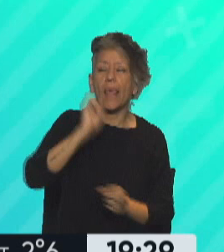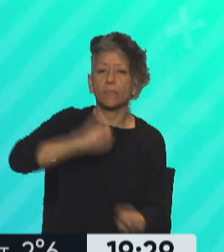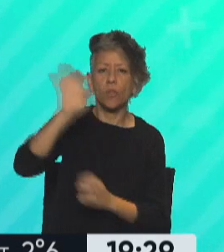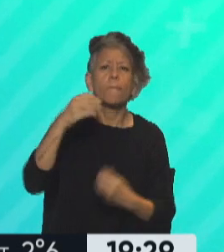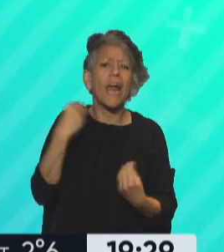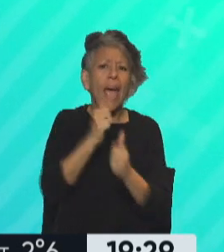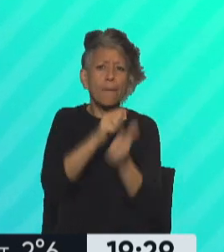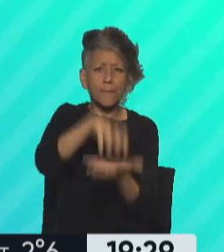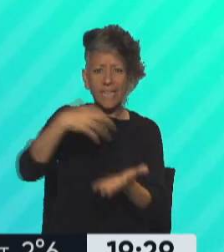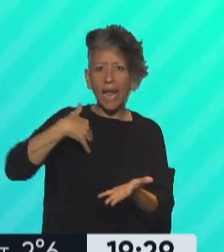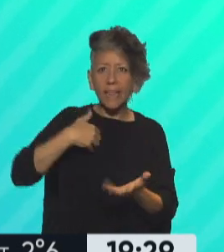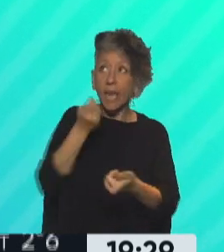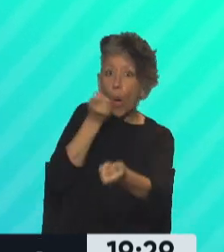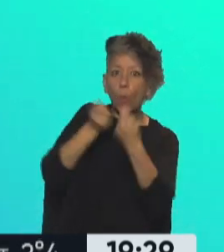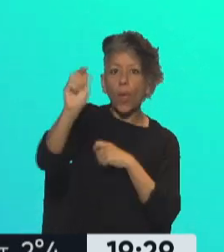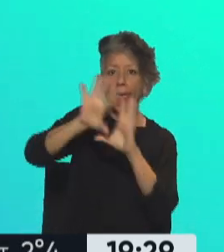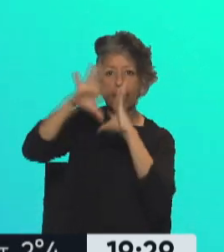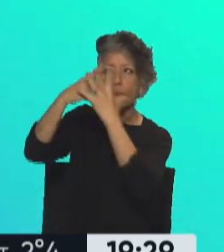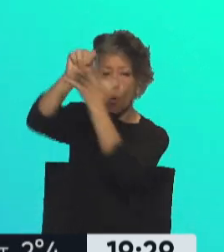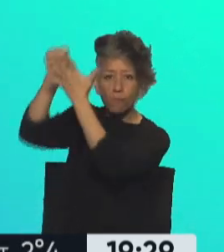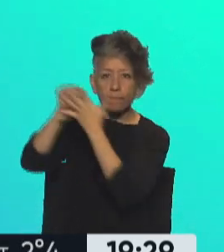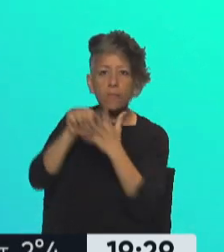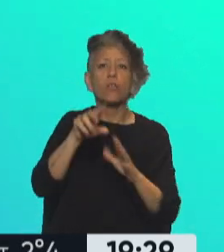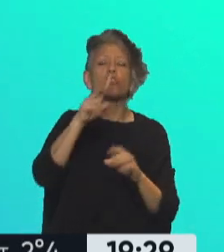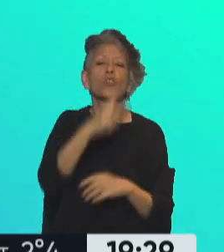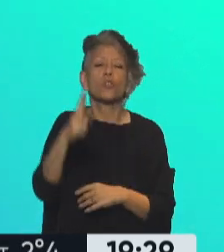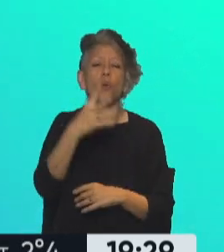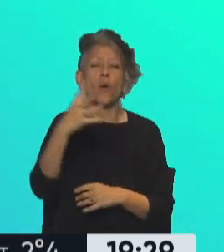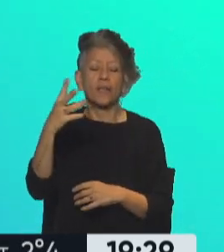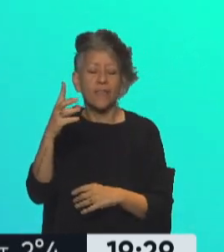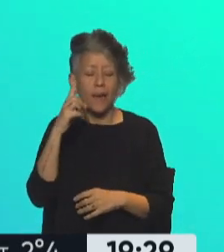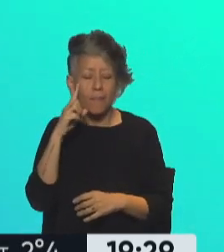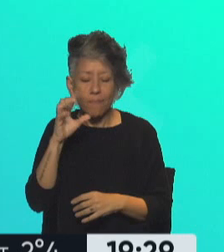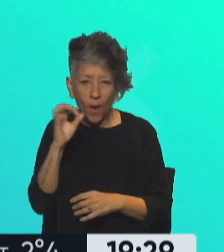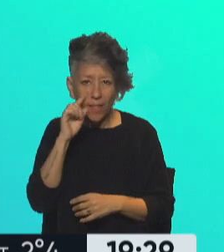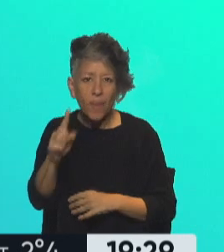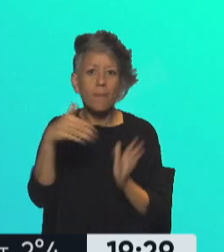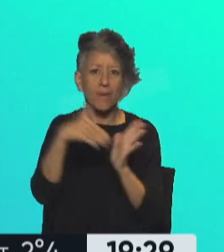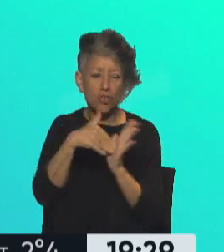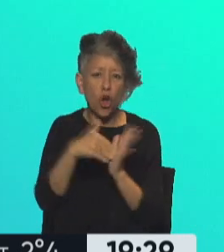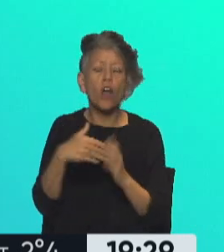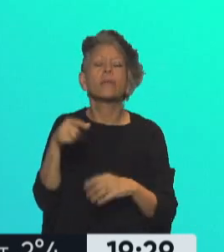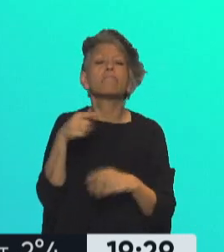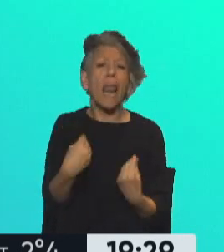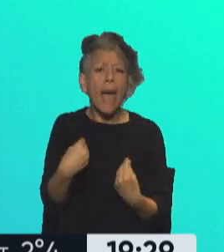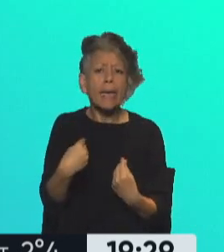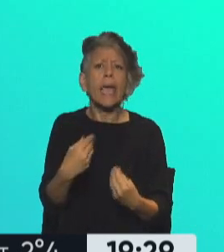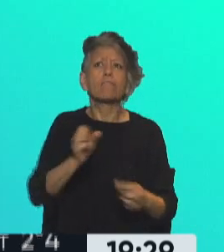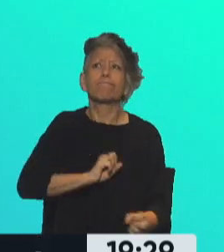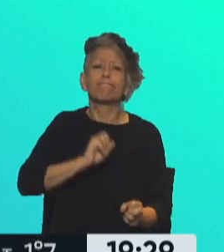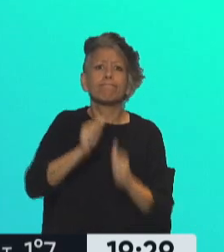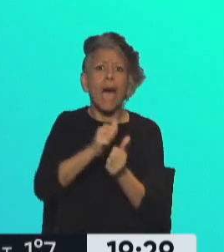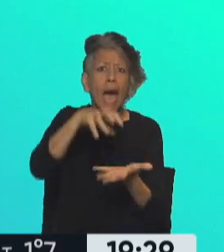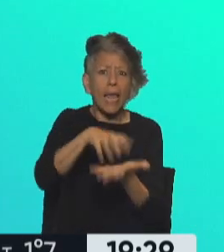vendan trabajo argentino al mundo. Son 240.000 millones de tasa de crédito promocional para promover nuevas empresas exportadoras.